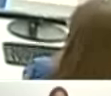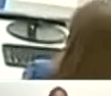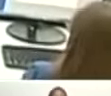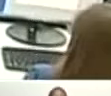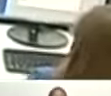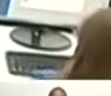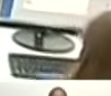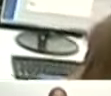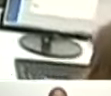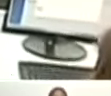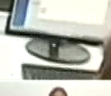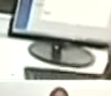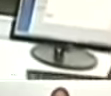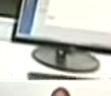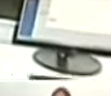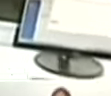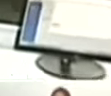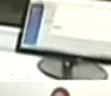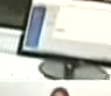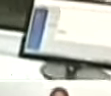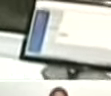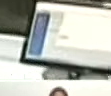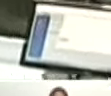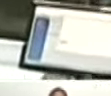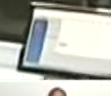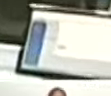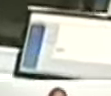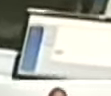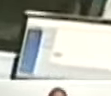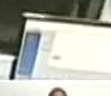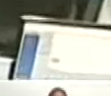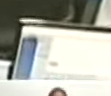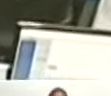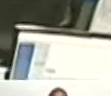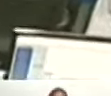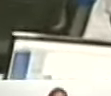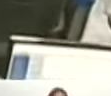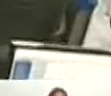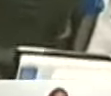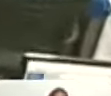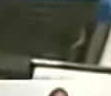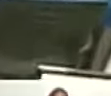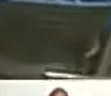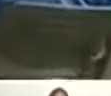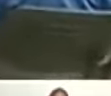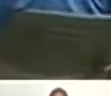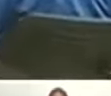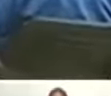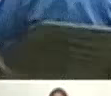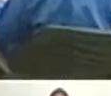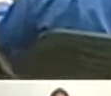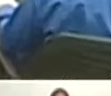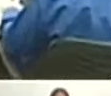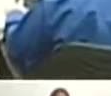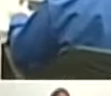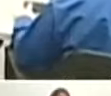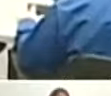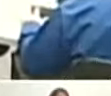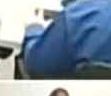gracias bueno que bonito ve ese es el pueblo que yo les digo uy